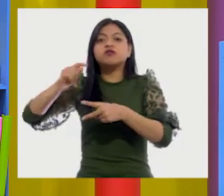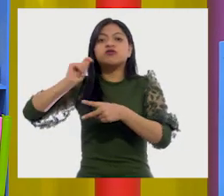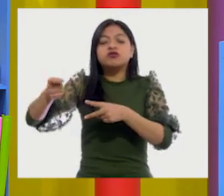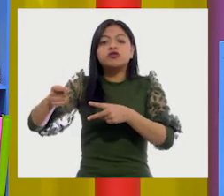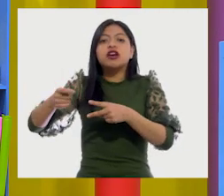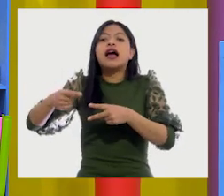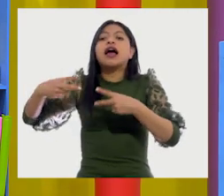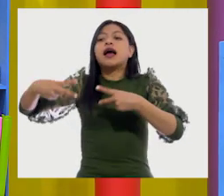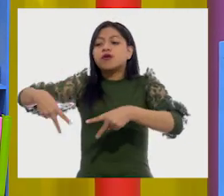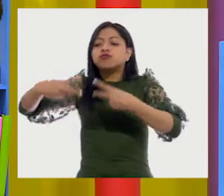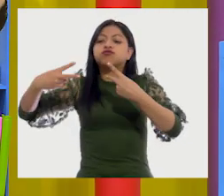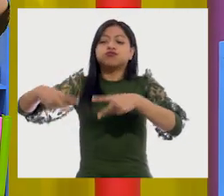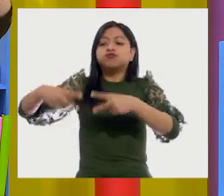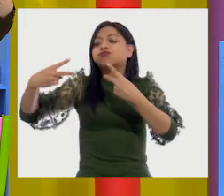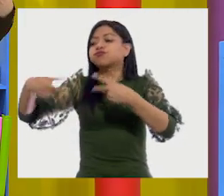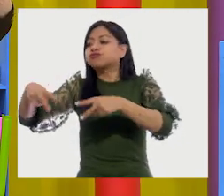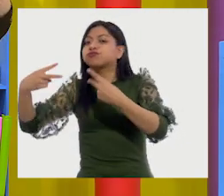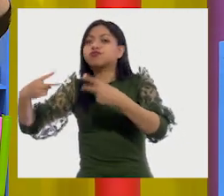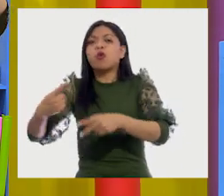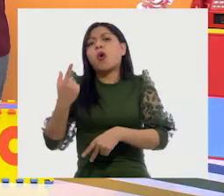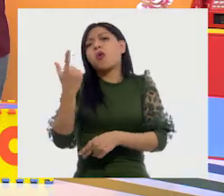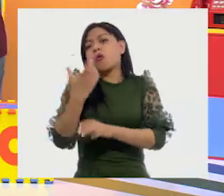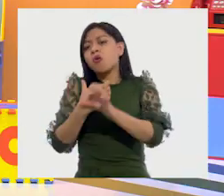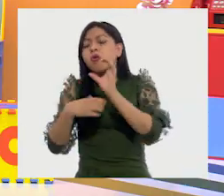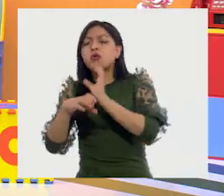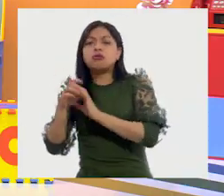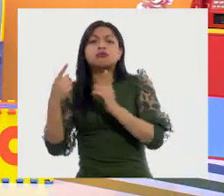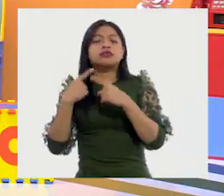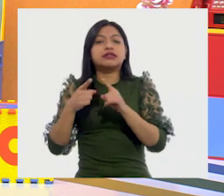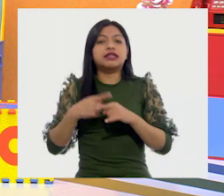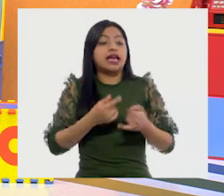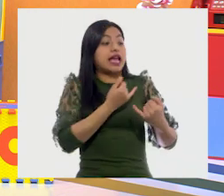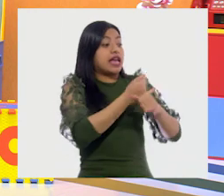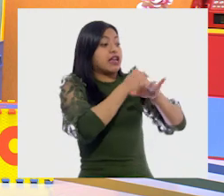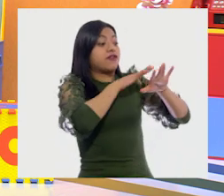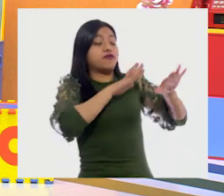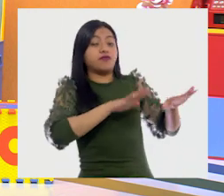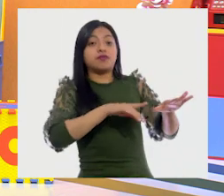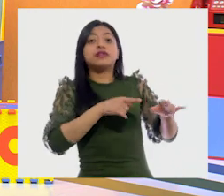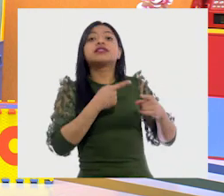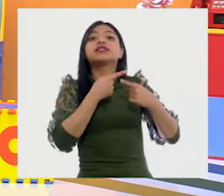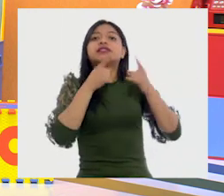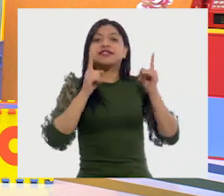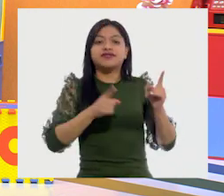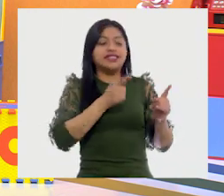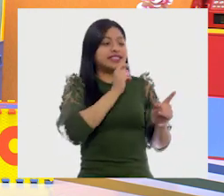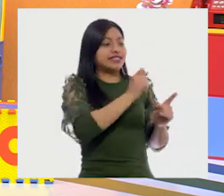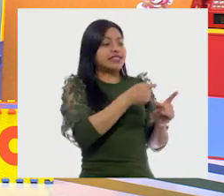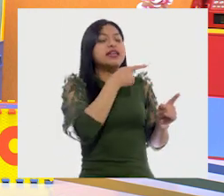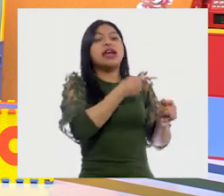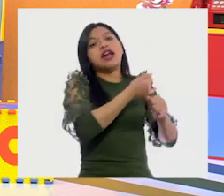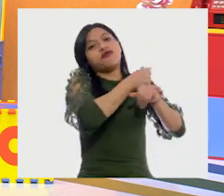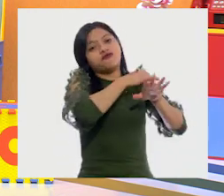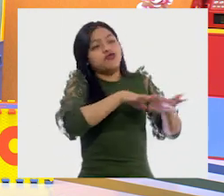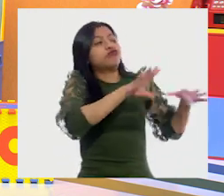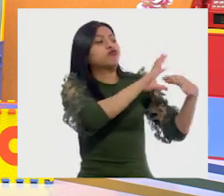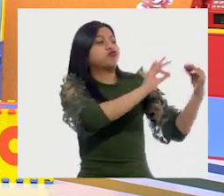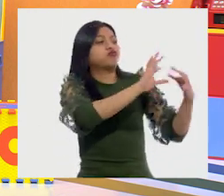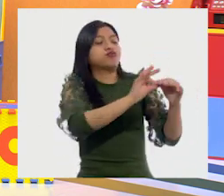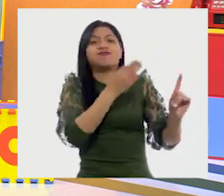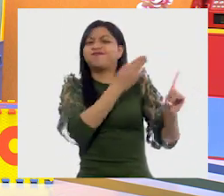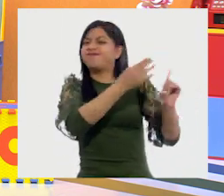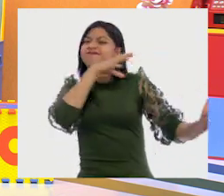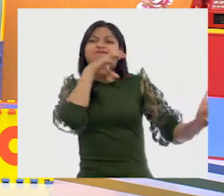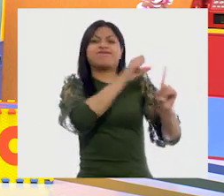como haciendo, vendiendo algo. Así es. Y en el informativo, recuérdalo, que es algo específico. Exacto. ¿No? Es algo más